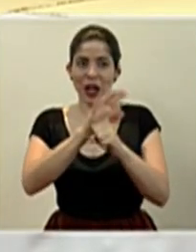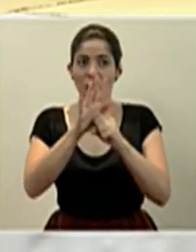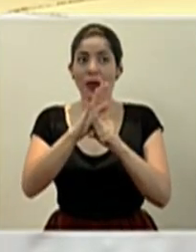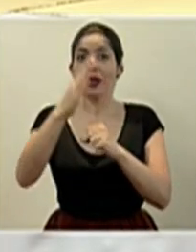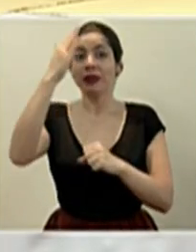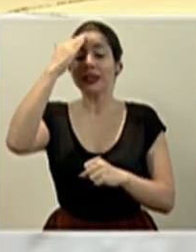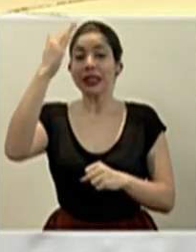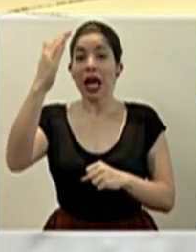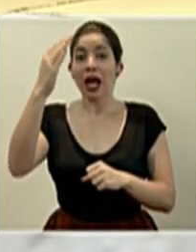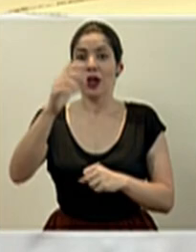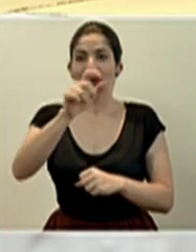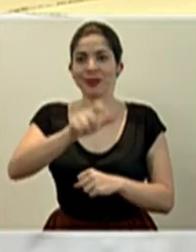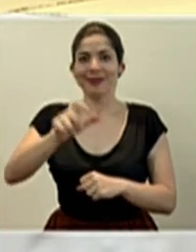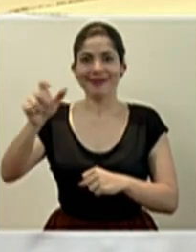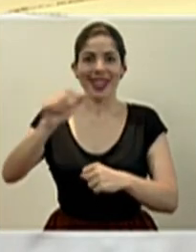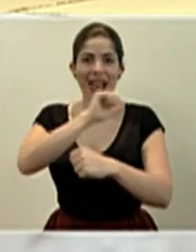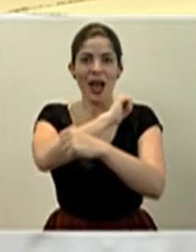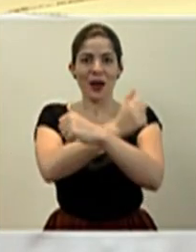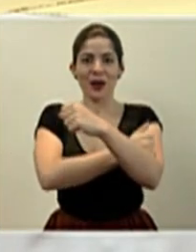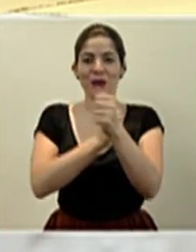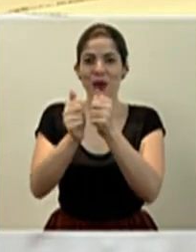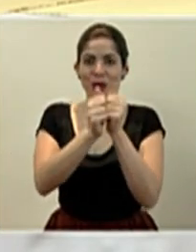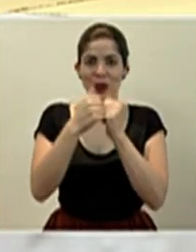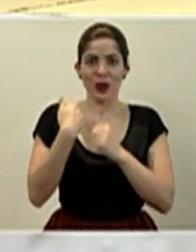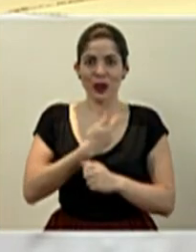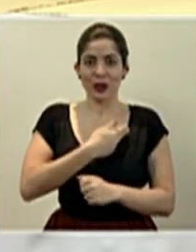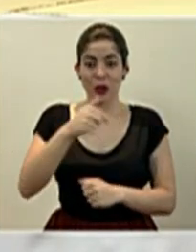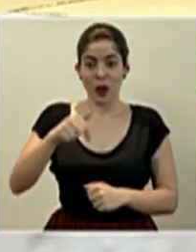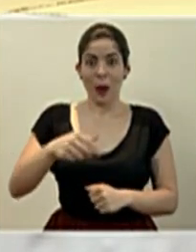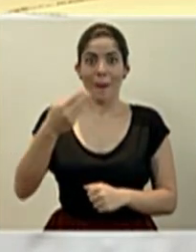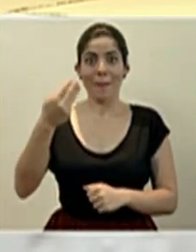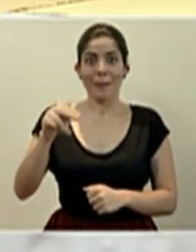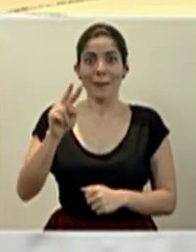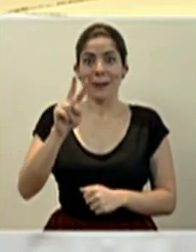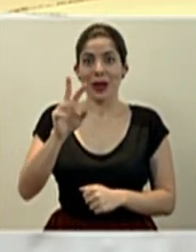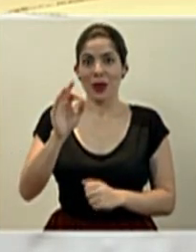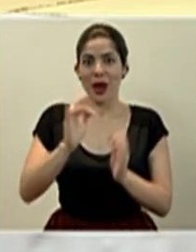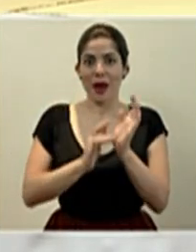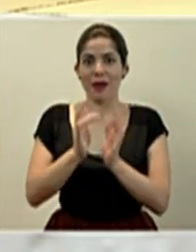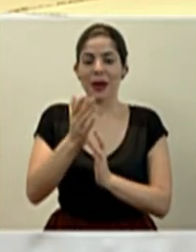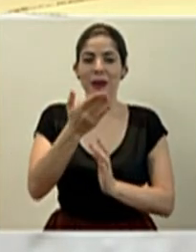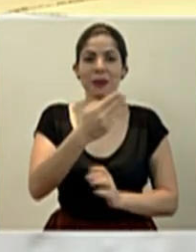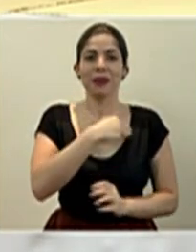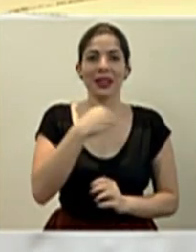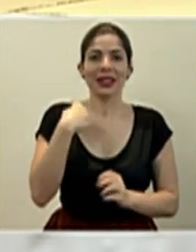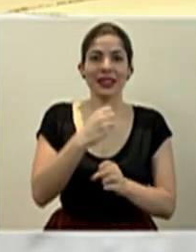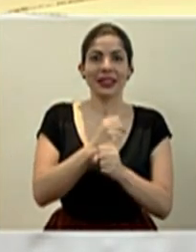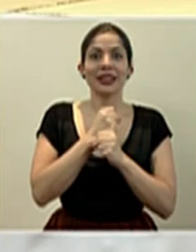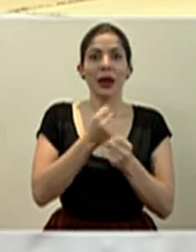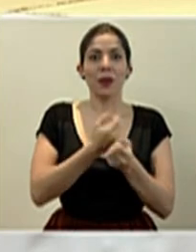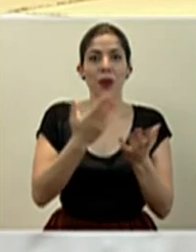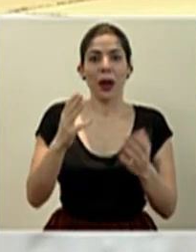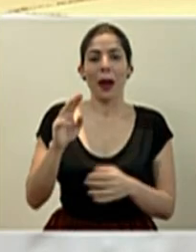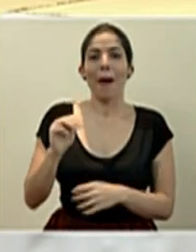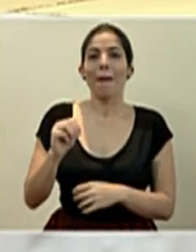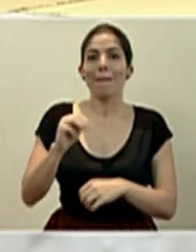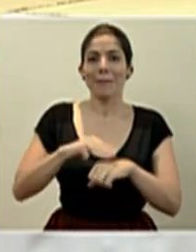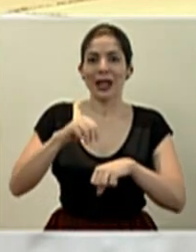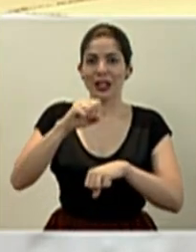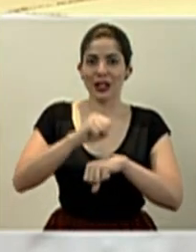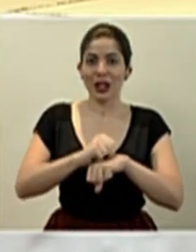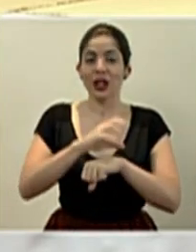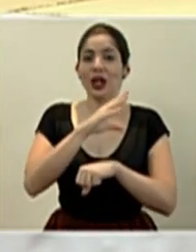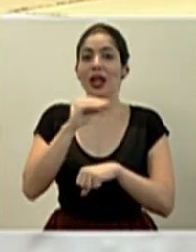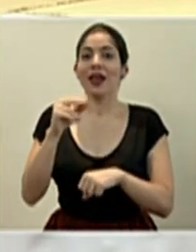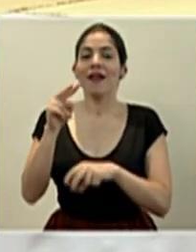Saludamos a las autoridades que nos acompañan este miércoles 29 de abril, el ministro de Seguridad Pública, Michael Soto, y el director de